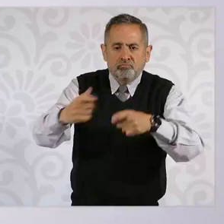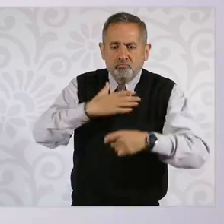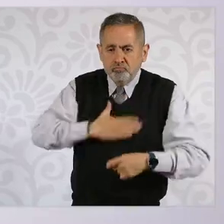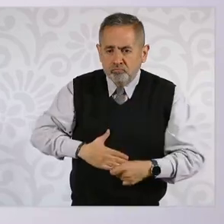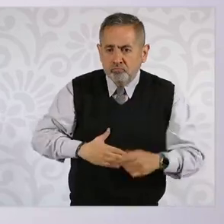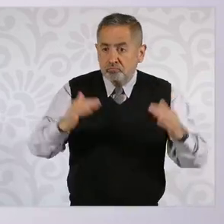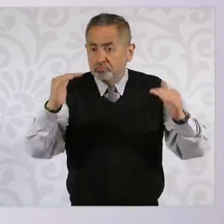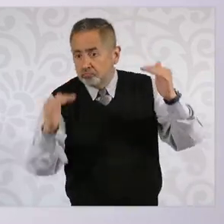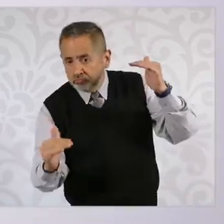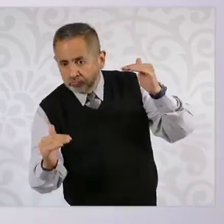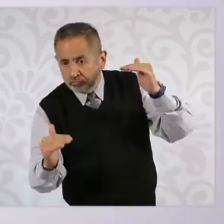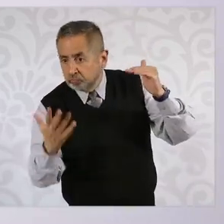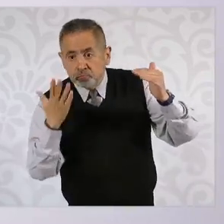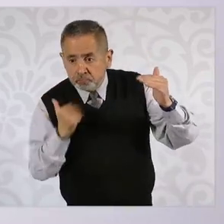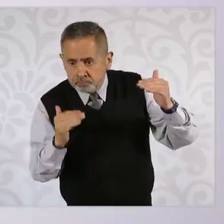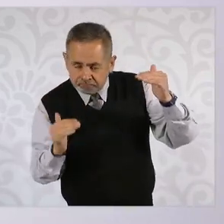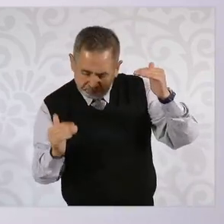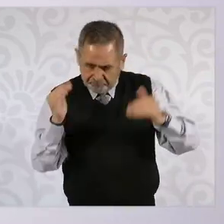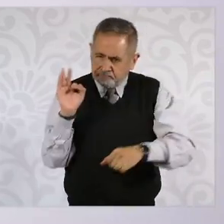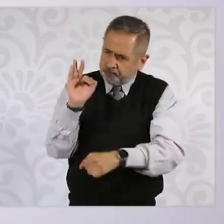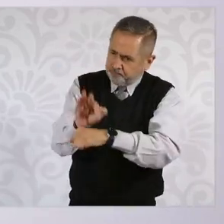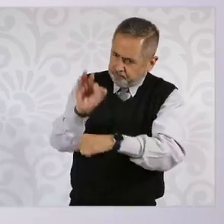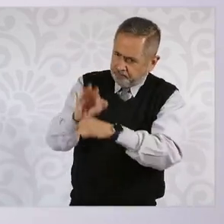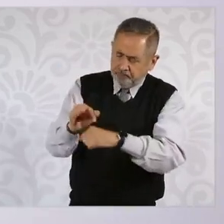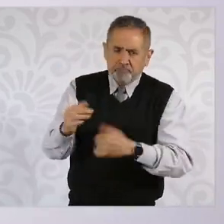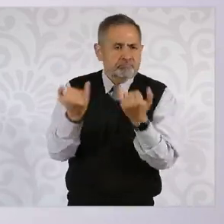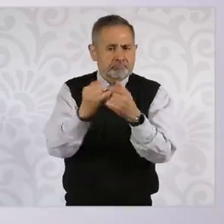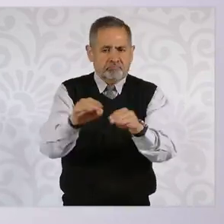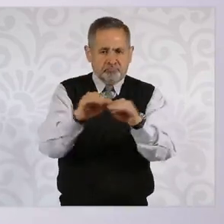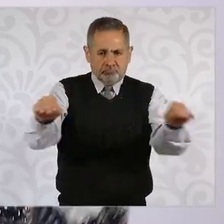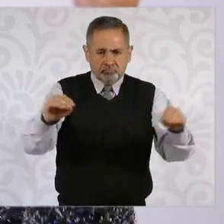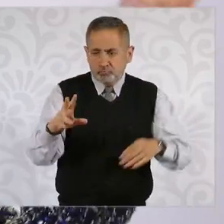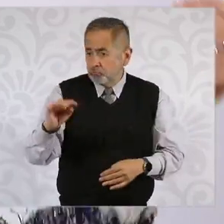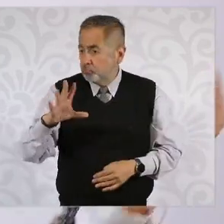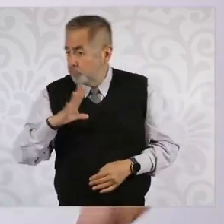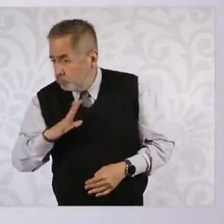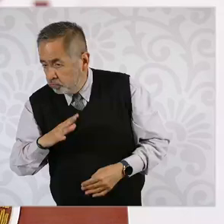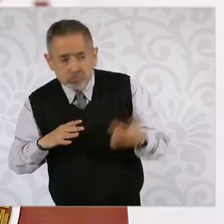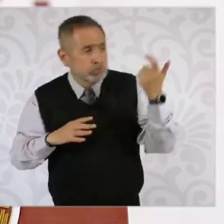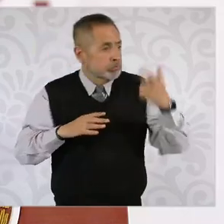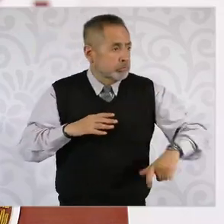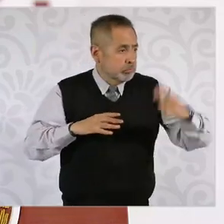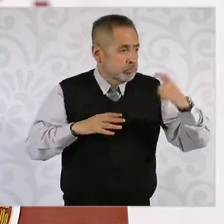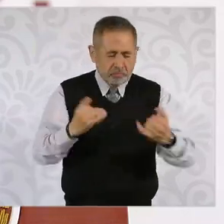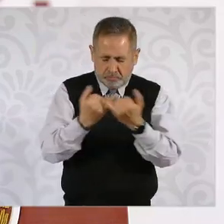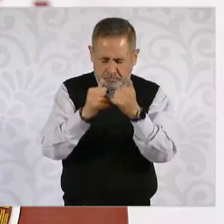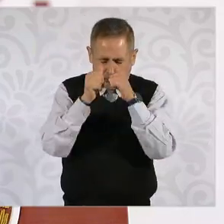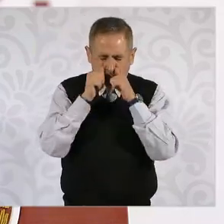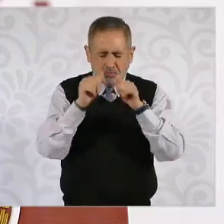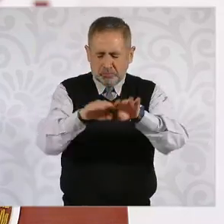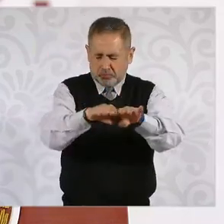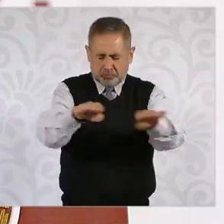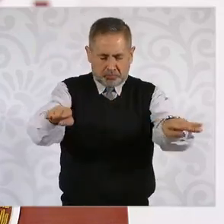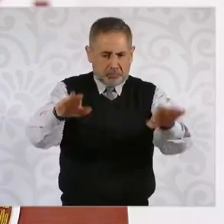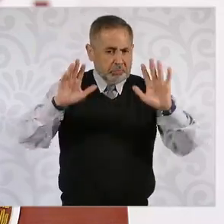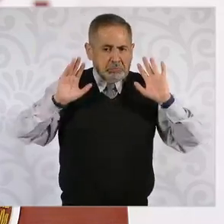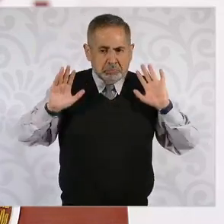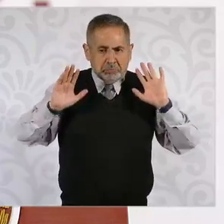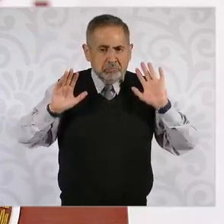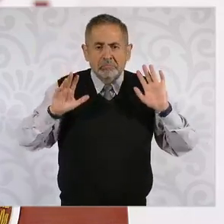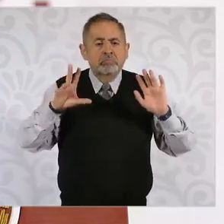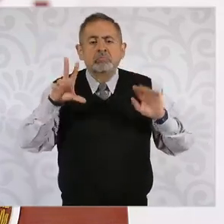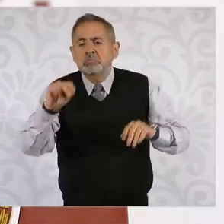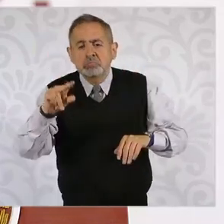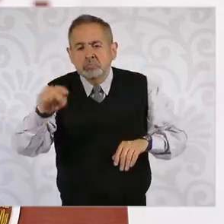menos tiene, que trate por igual al que menos tiene que al que más tiene, que no tenga que pasar